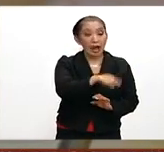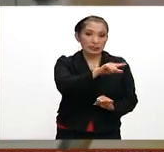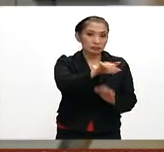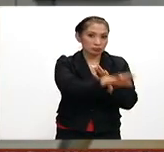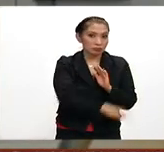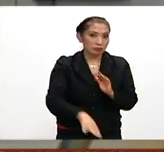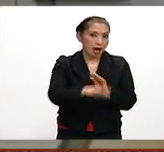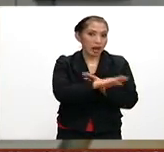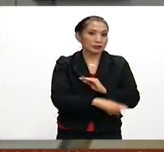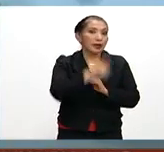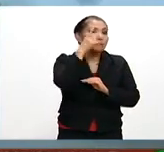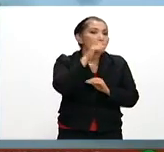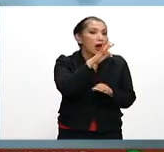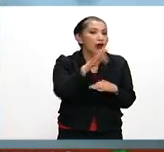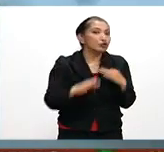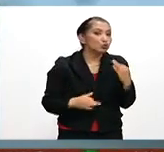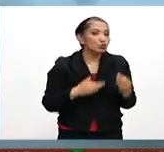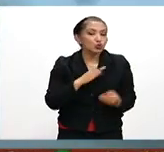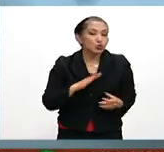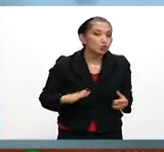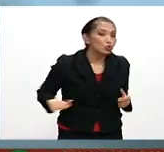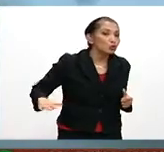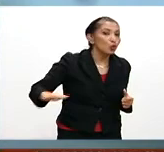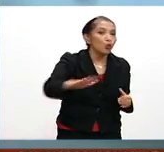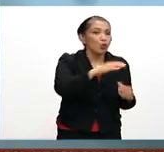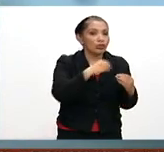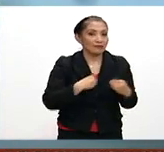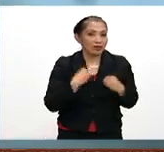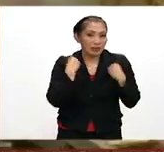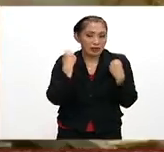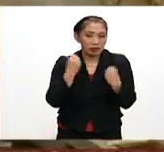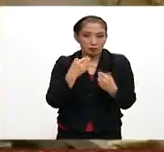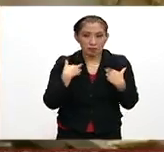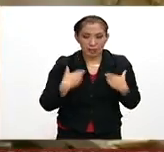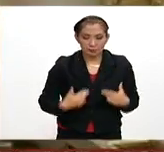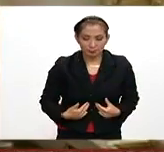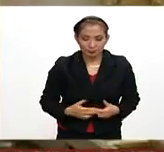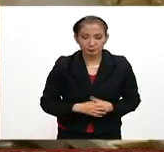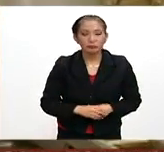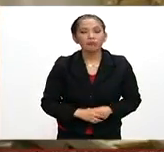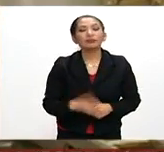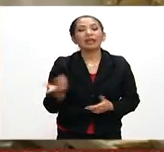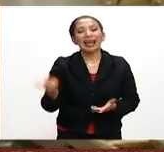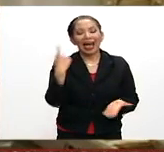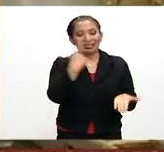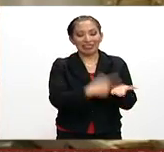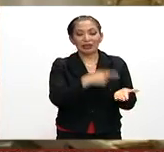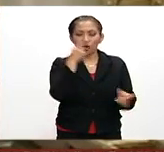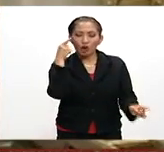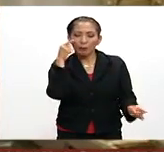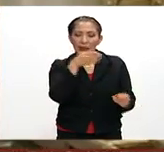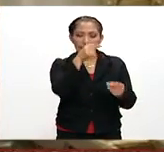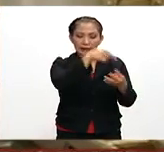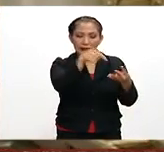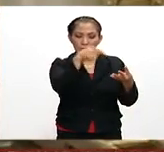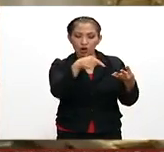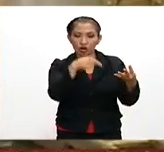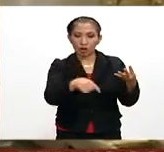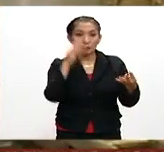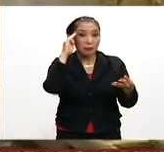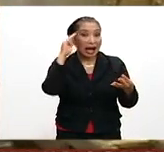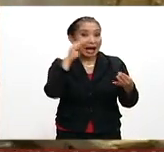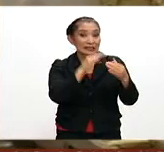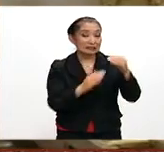fundamental para toda la vida humana. Entonces, dentro de los objetivos que tiene esta